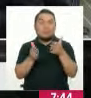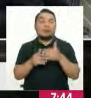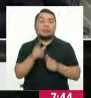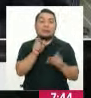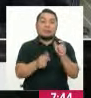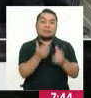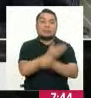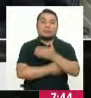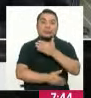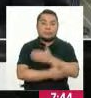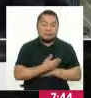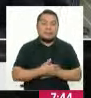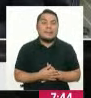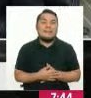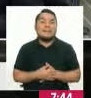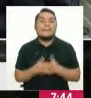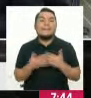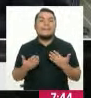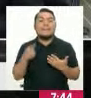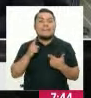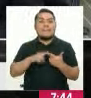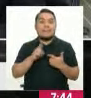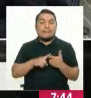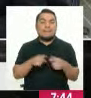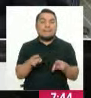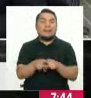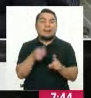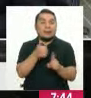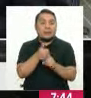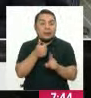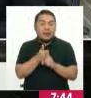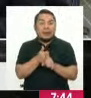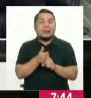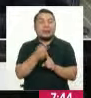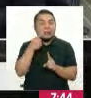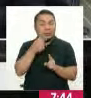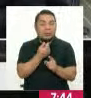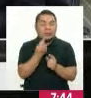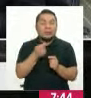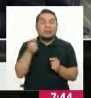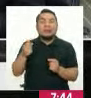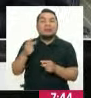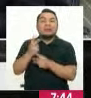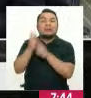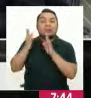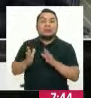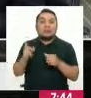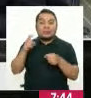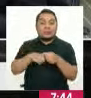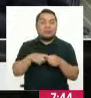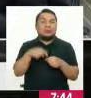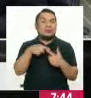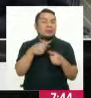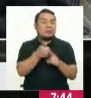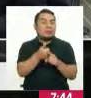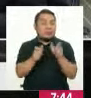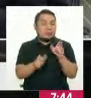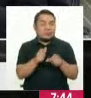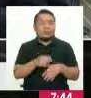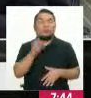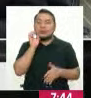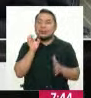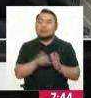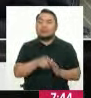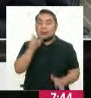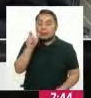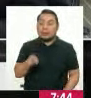persona con discapacidad, el autorizado y el cuidador, que podría recaer en la misma persona. Es decir, si una persona